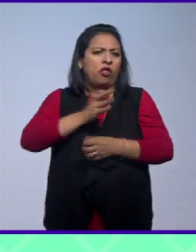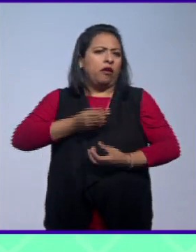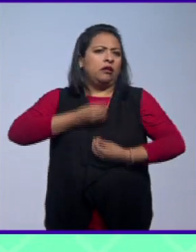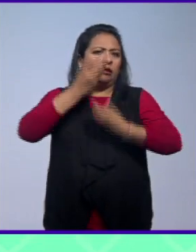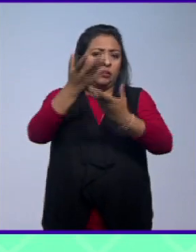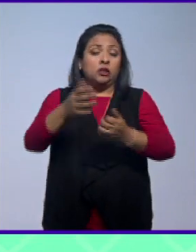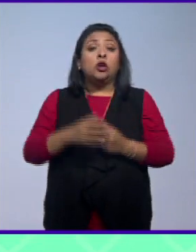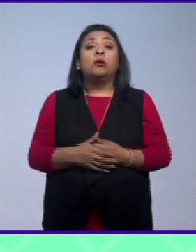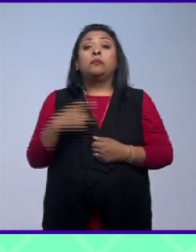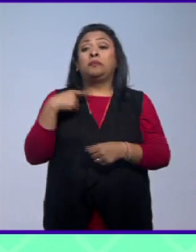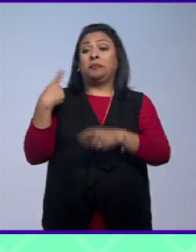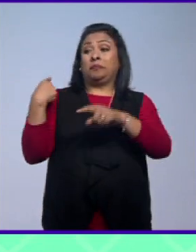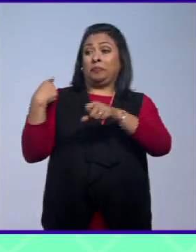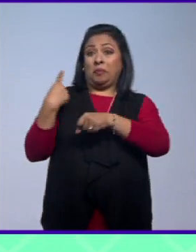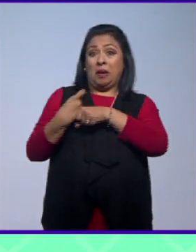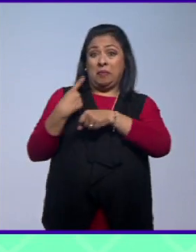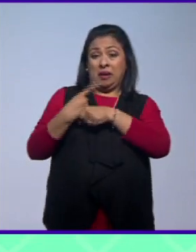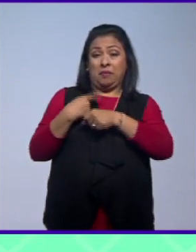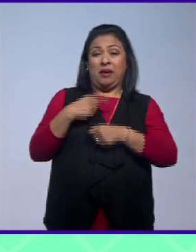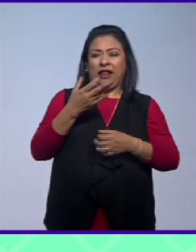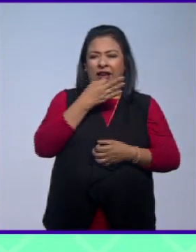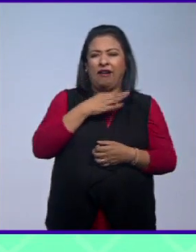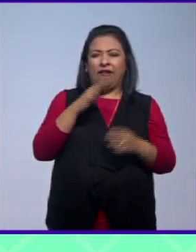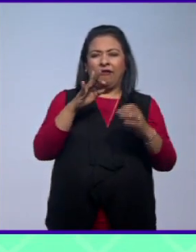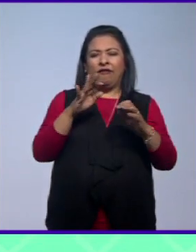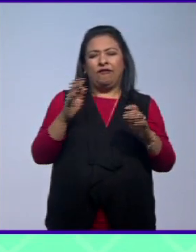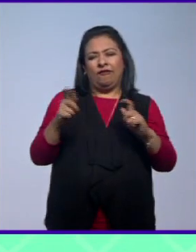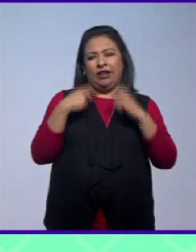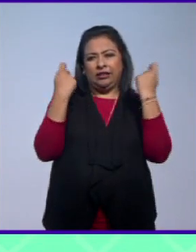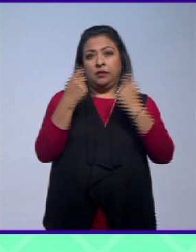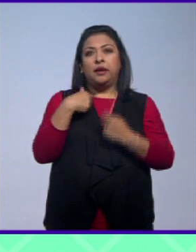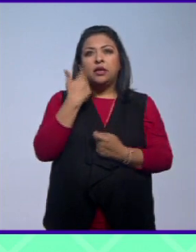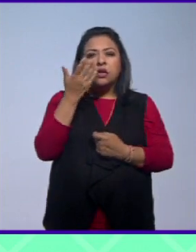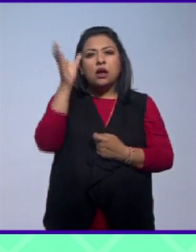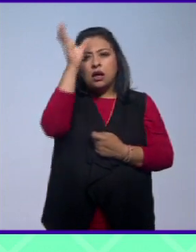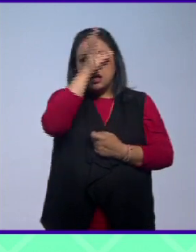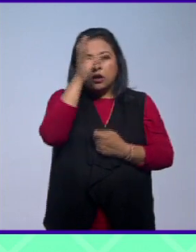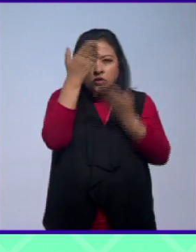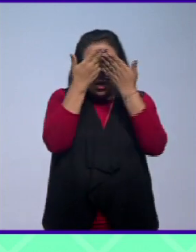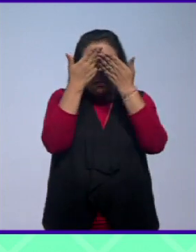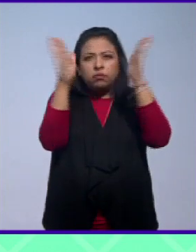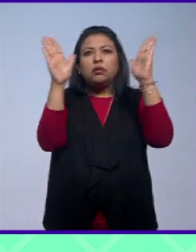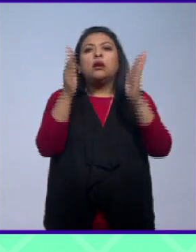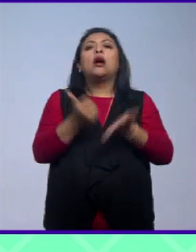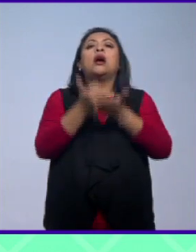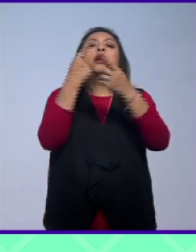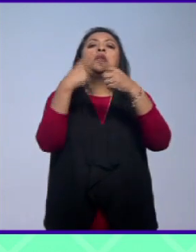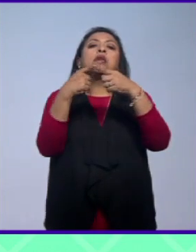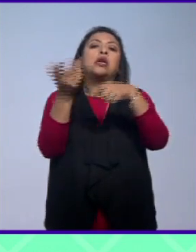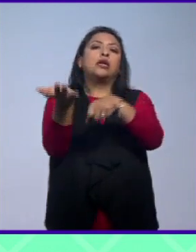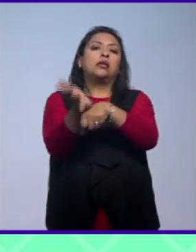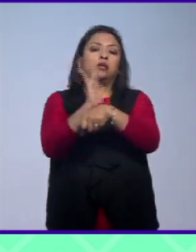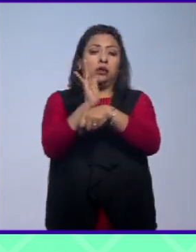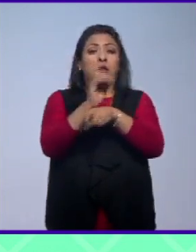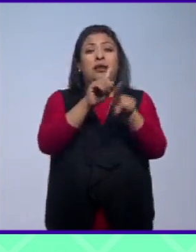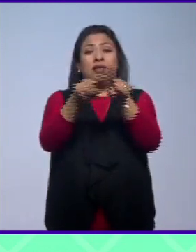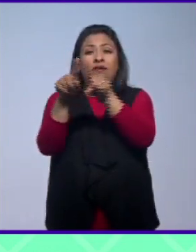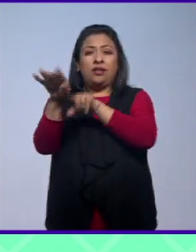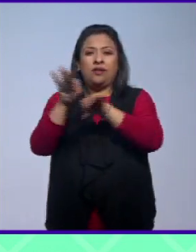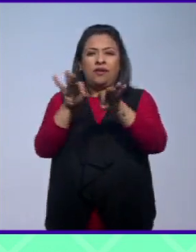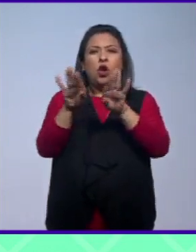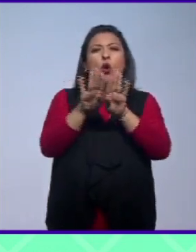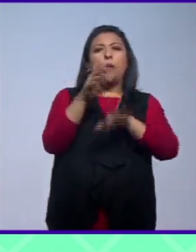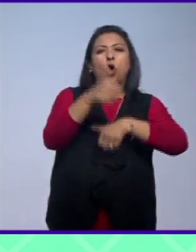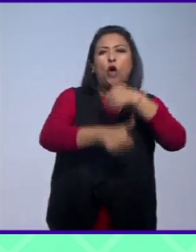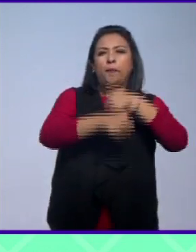Desde su primera edición este festival ha buscado crear conciencia social a través del cine por lo que todos los trabajos de la competencia oficial